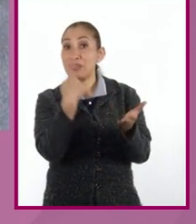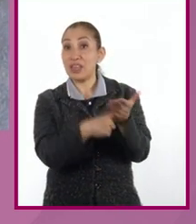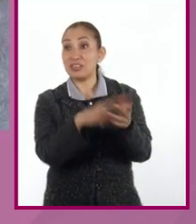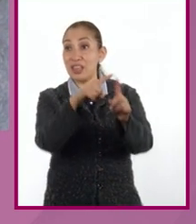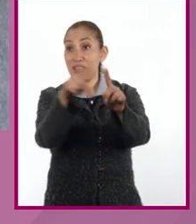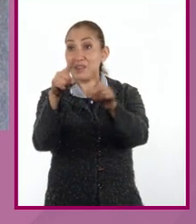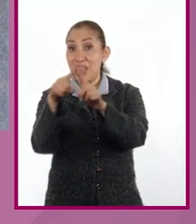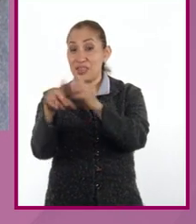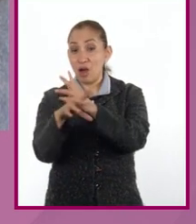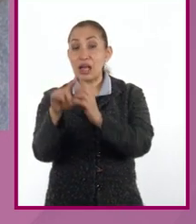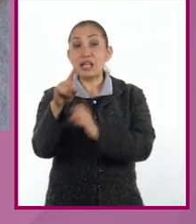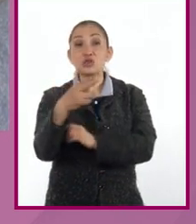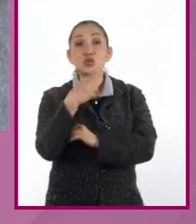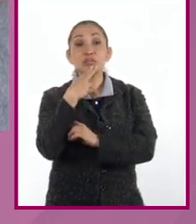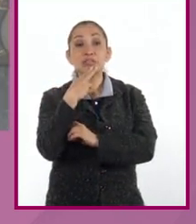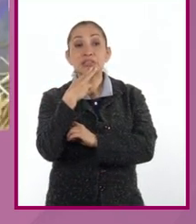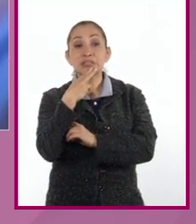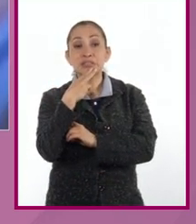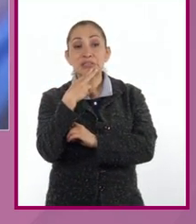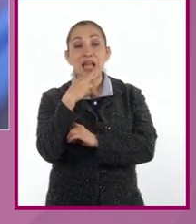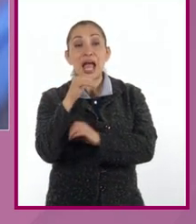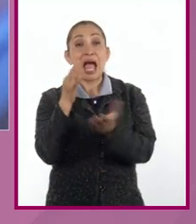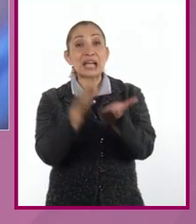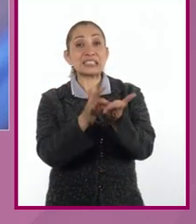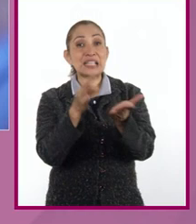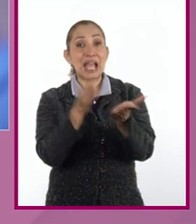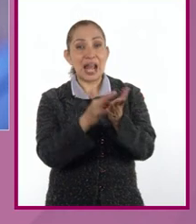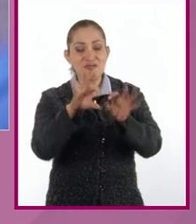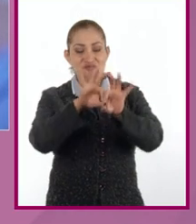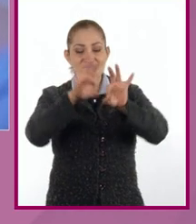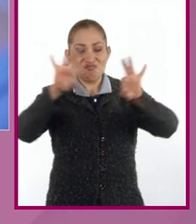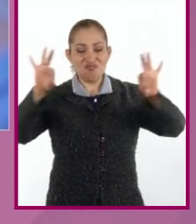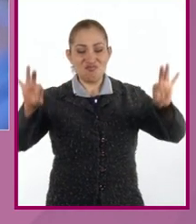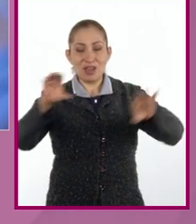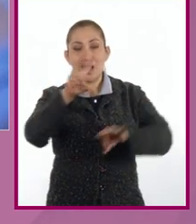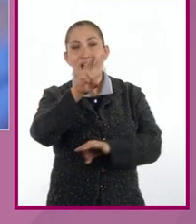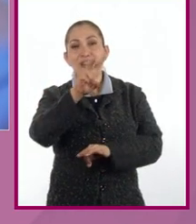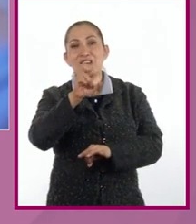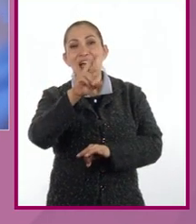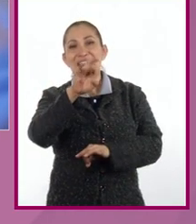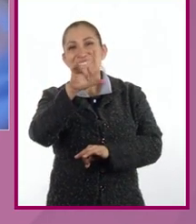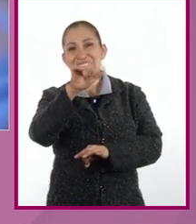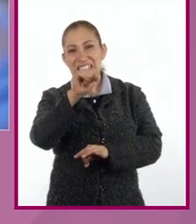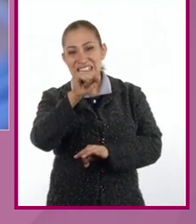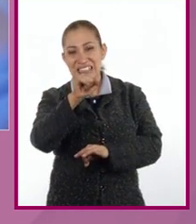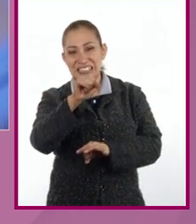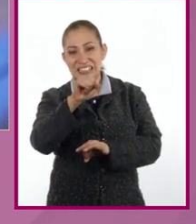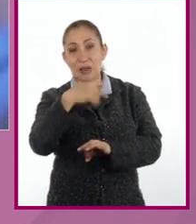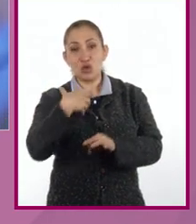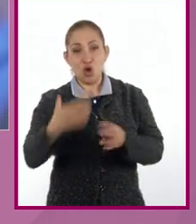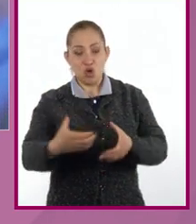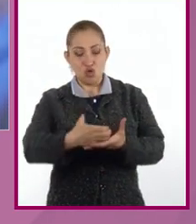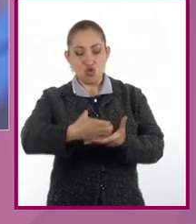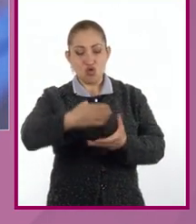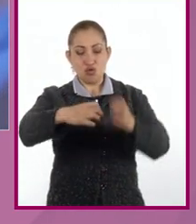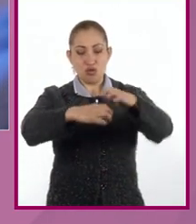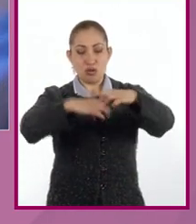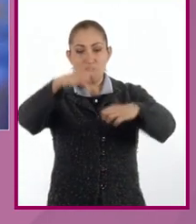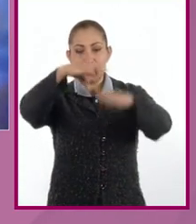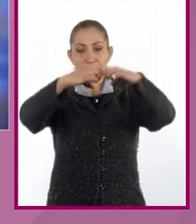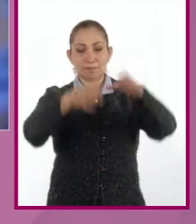muchos de los elementos es el uso del acero. Conocemos las varillas, entonces, al nosotros tener un castillo, por ejemplo,